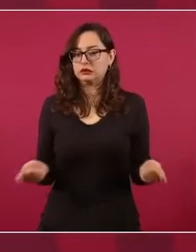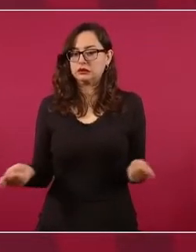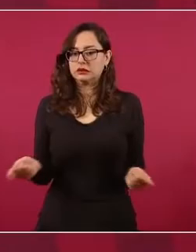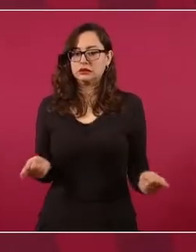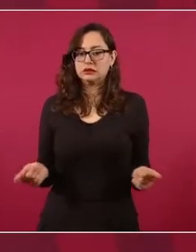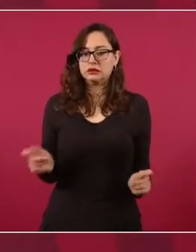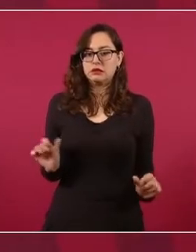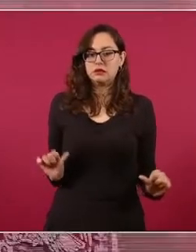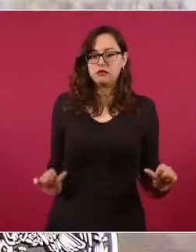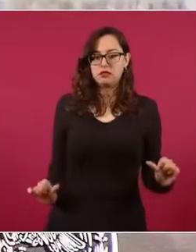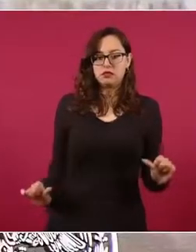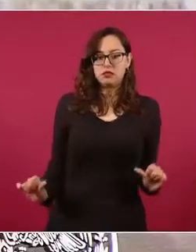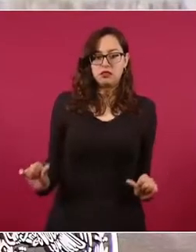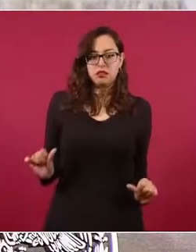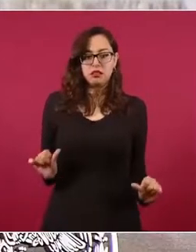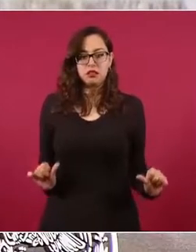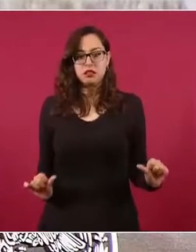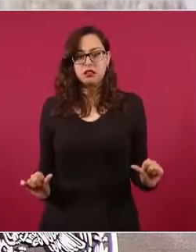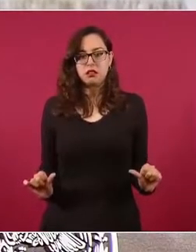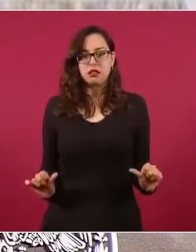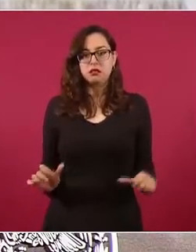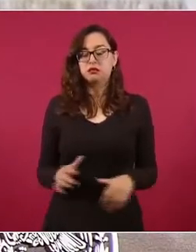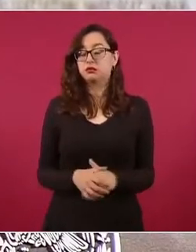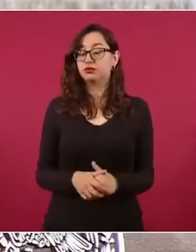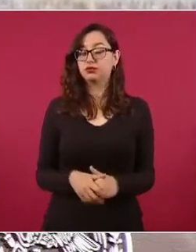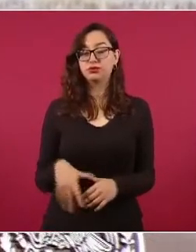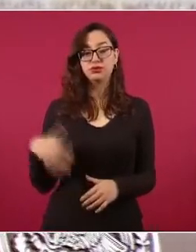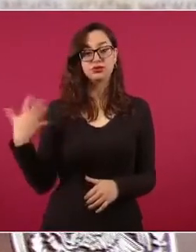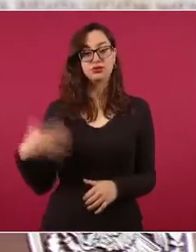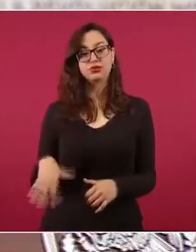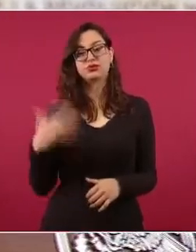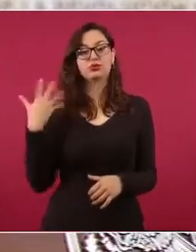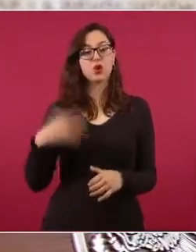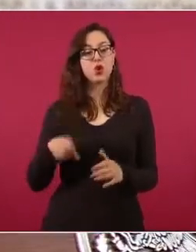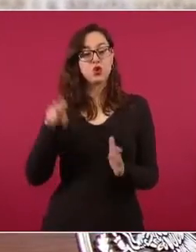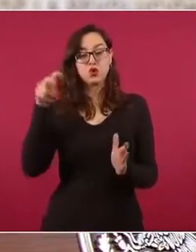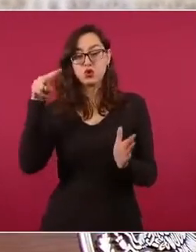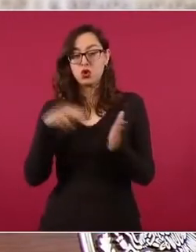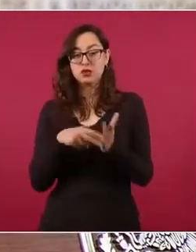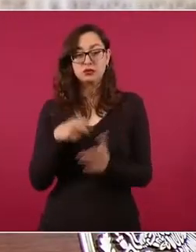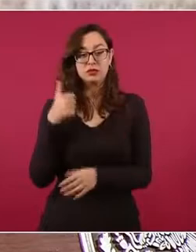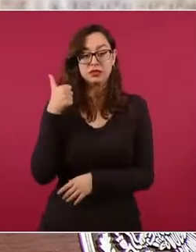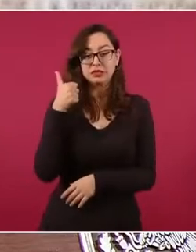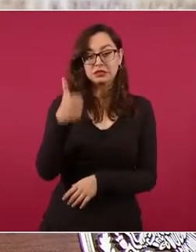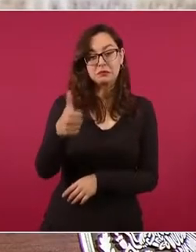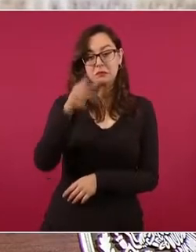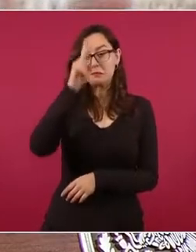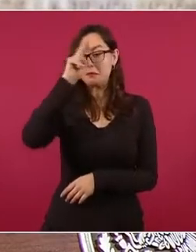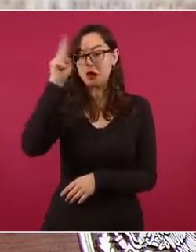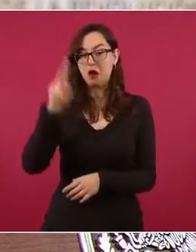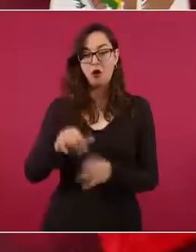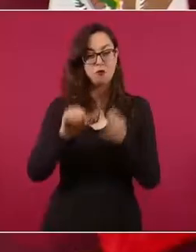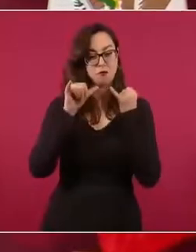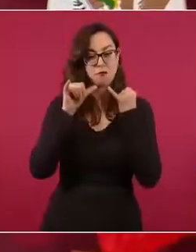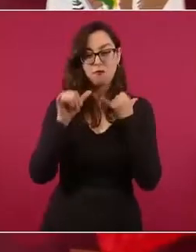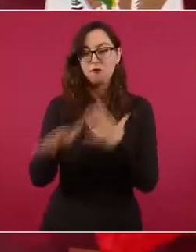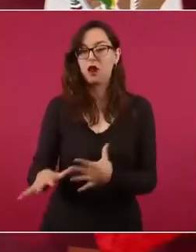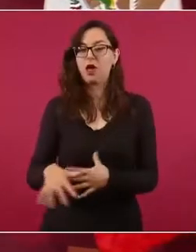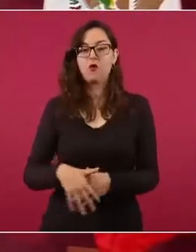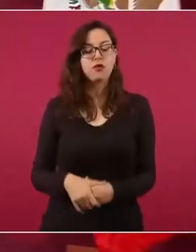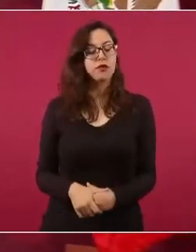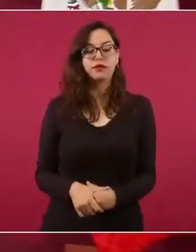No, en el 2006 fue un doble golpe, porque hacen el fraude